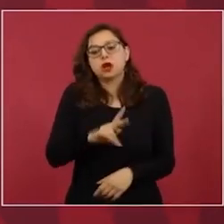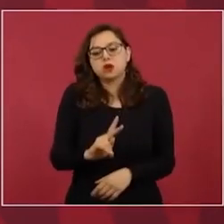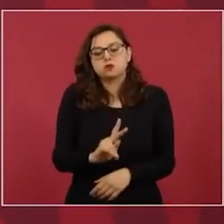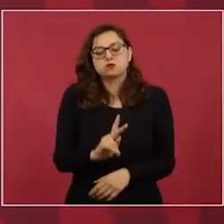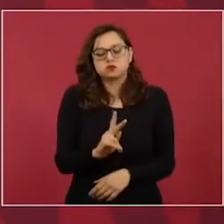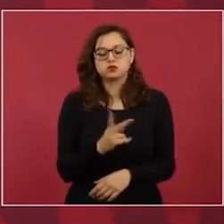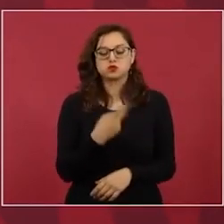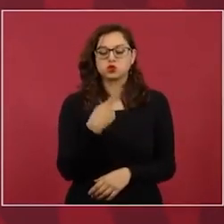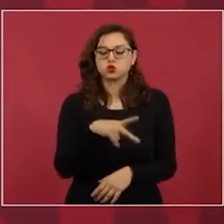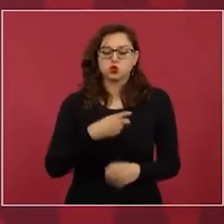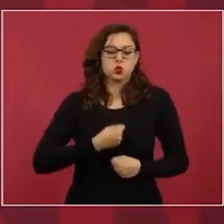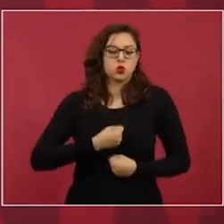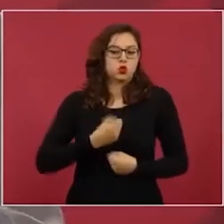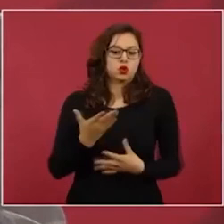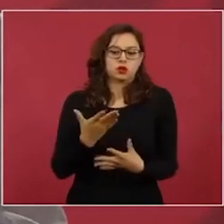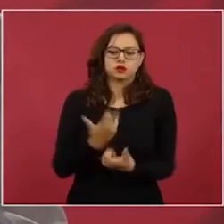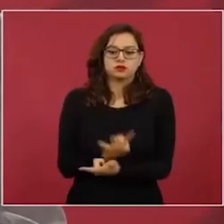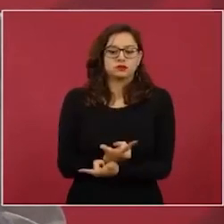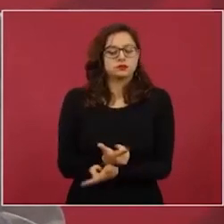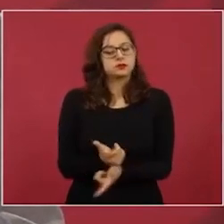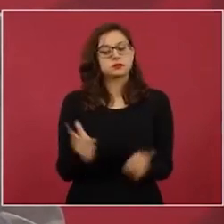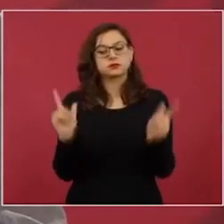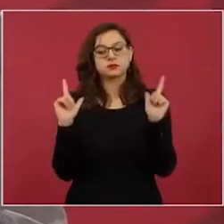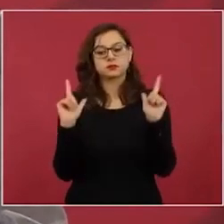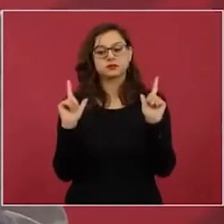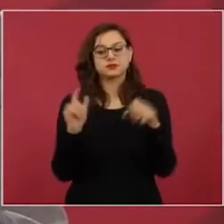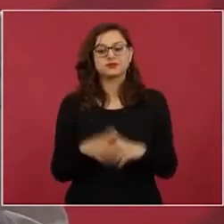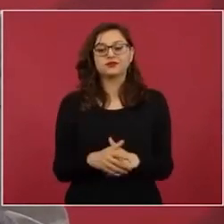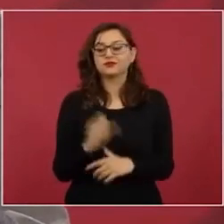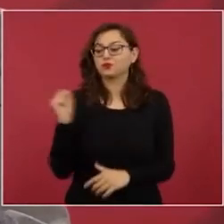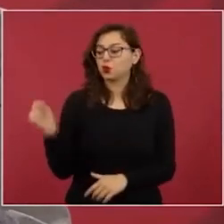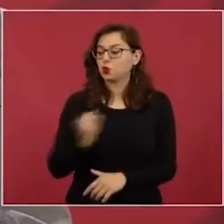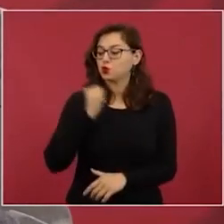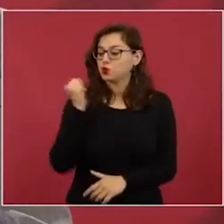país y afortunadamente también existe la mañanera,